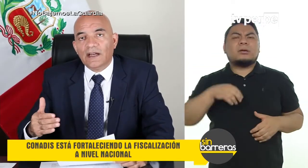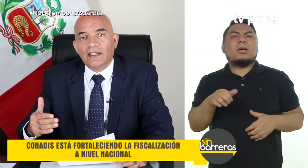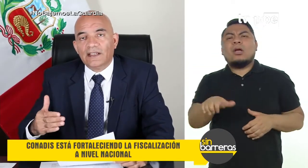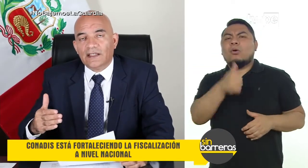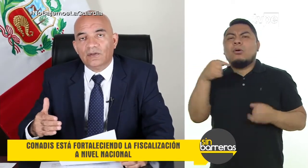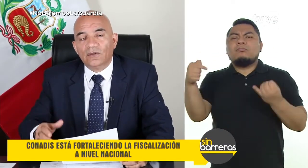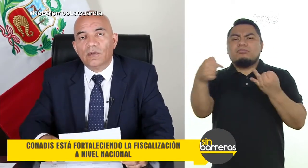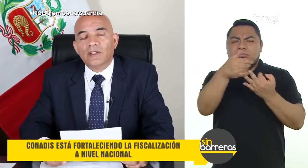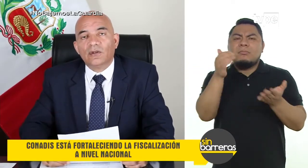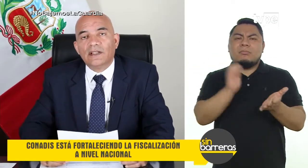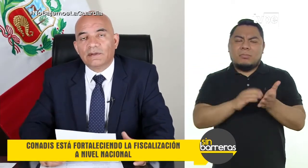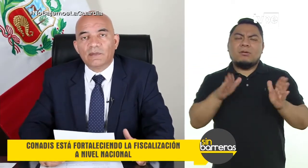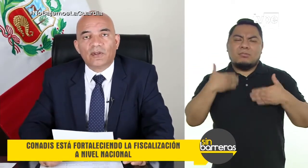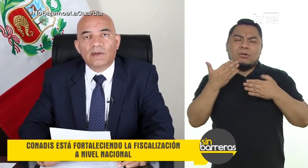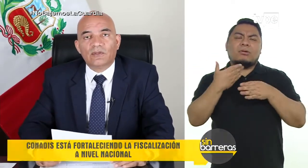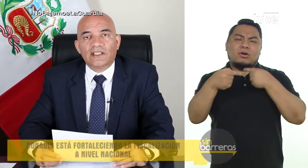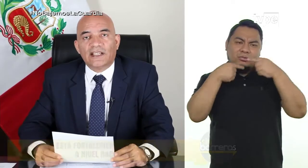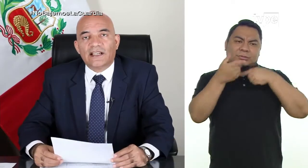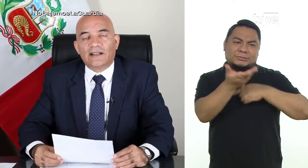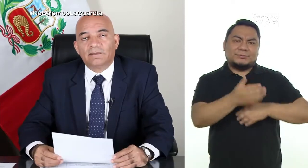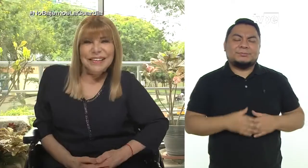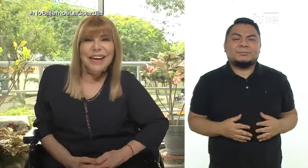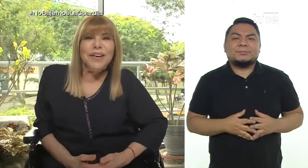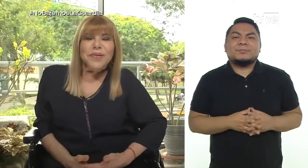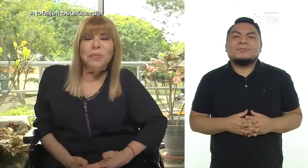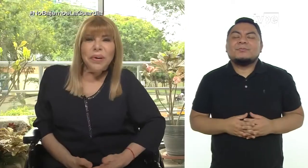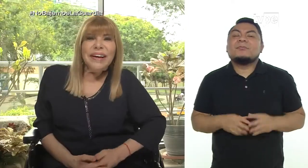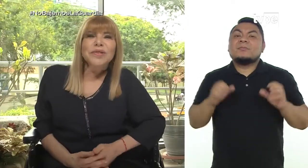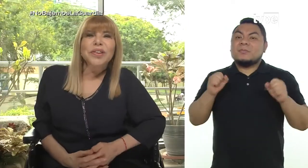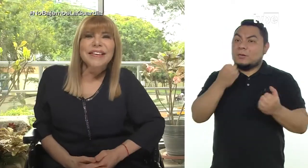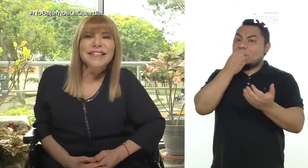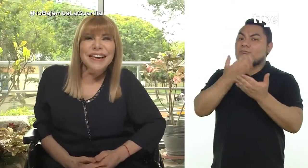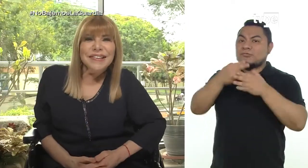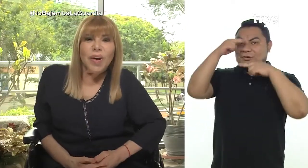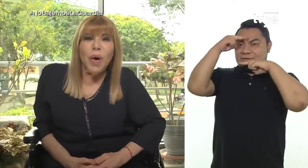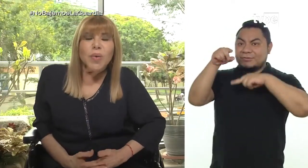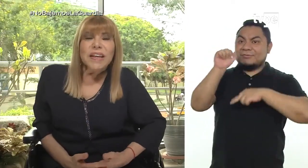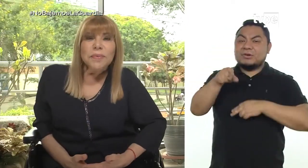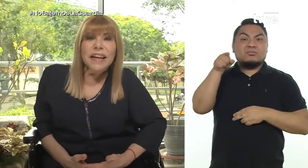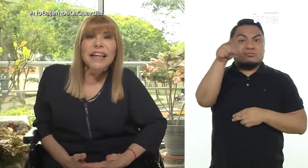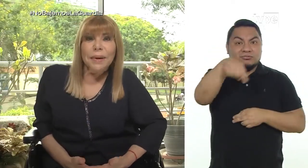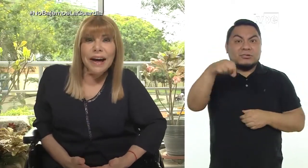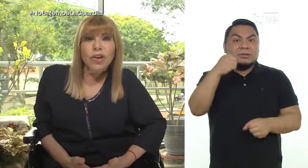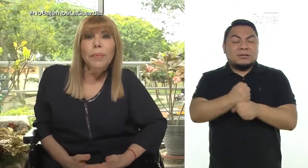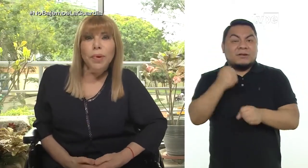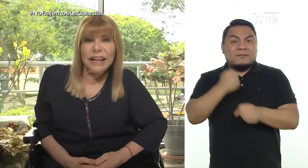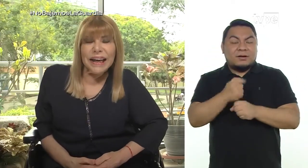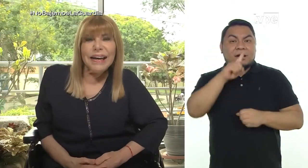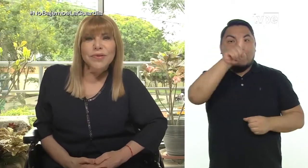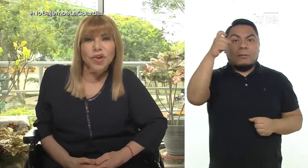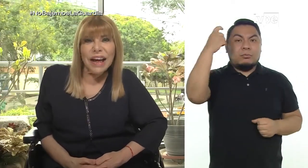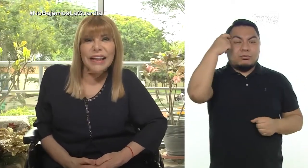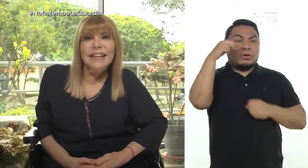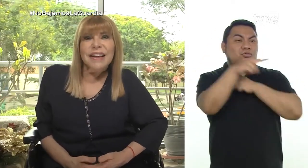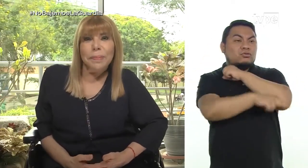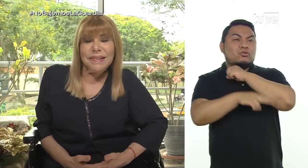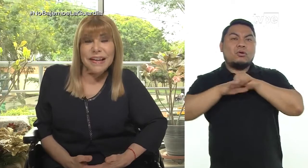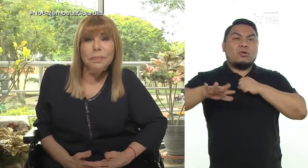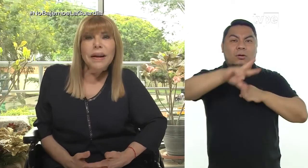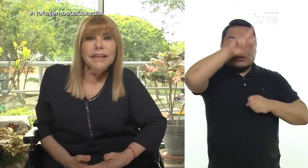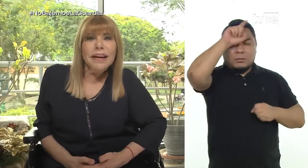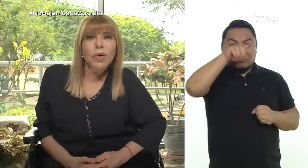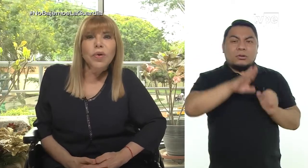otros puntos más que en unos momentos más también podremos detallar. Son buenas noticias. Ustedes vienen trabajando a la política nacional en